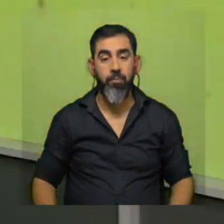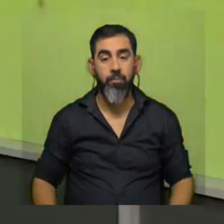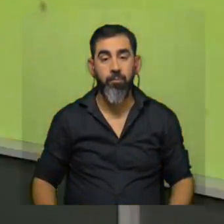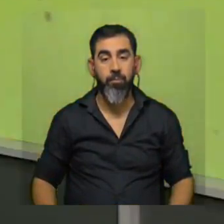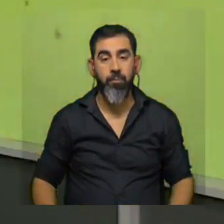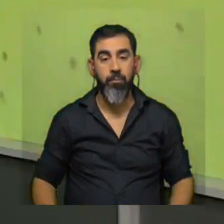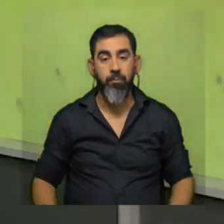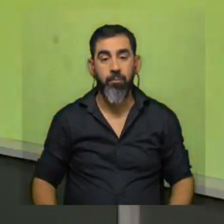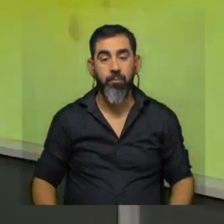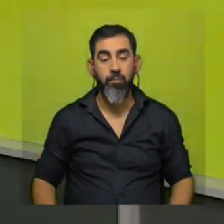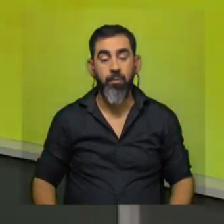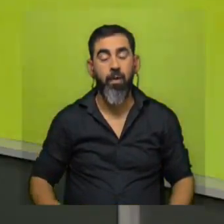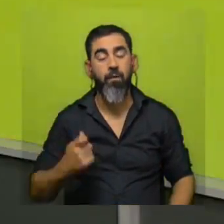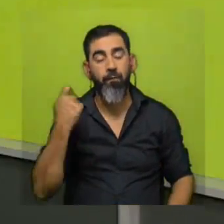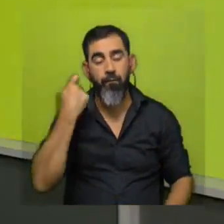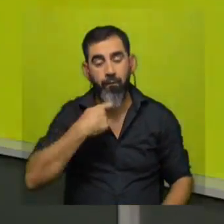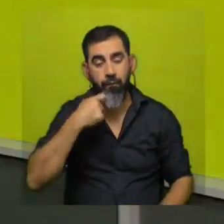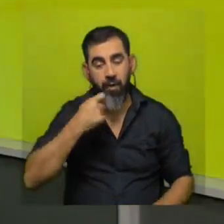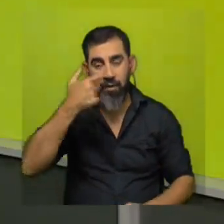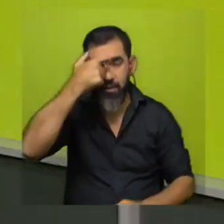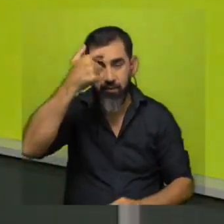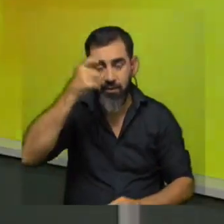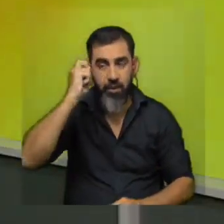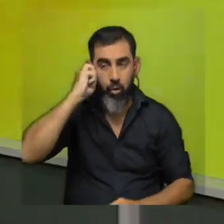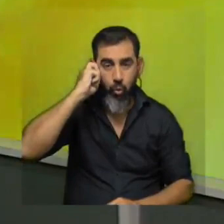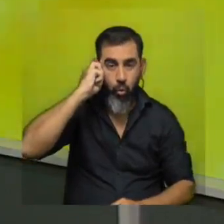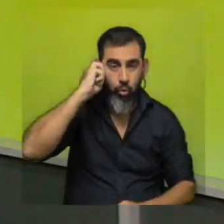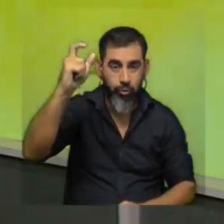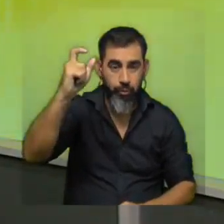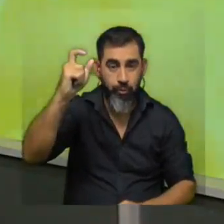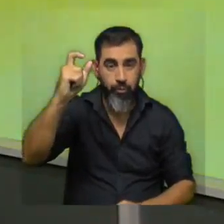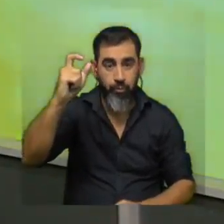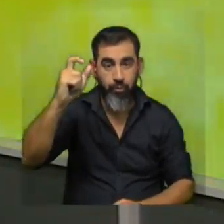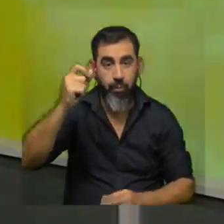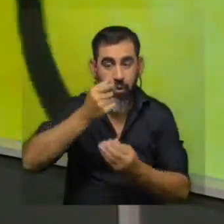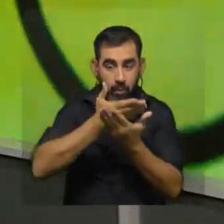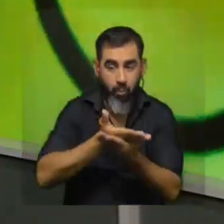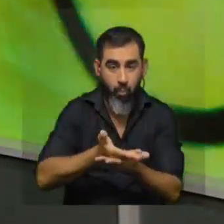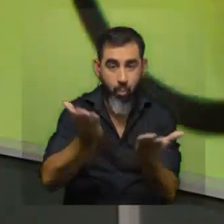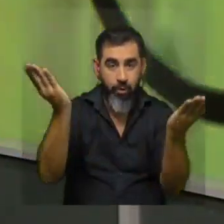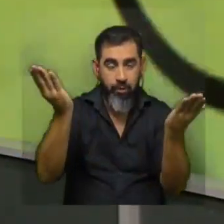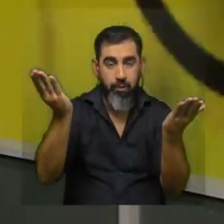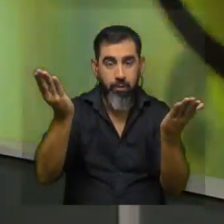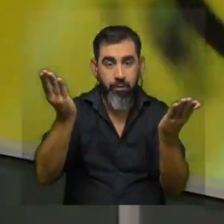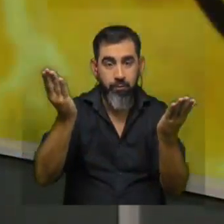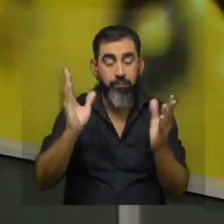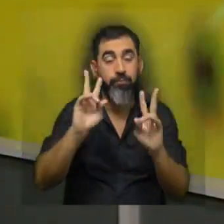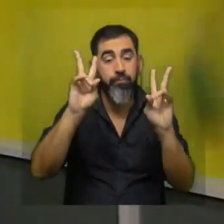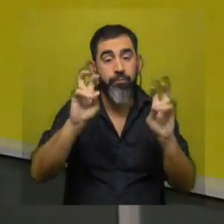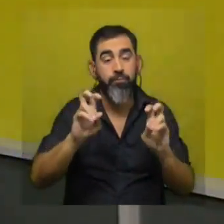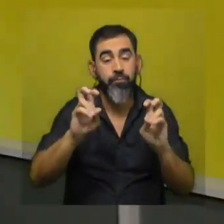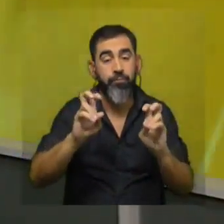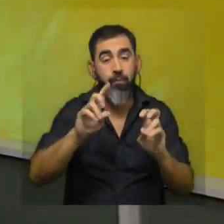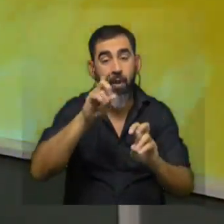Si bien falta aplicar más ciencia y más conocimiento entre otras cosas para hacer muestreos en el centro del